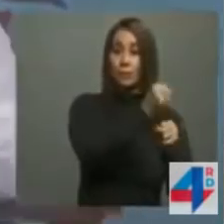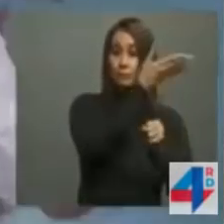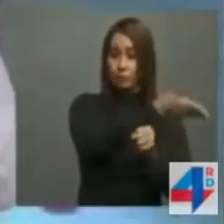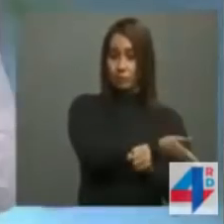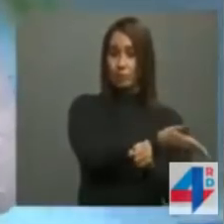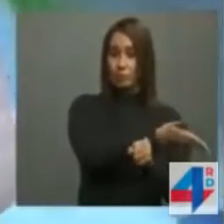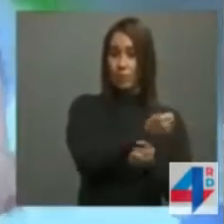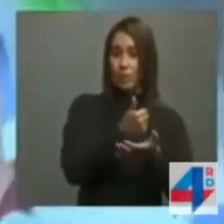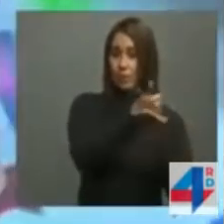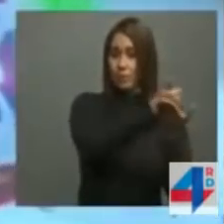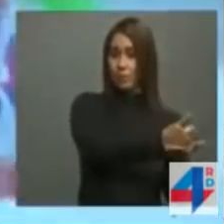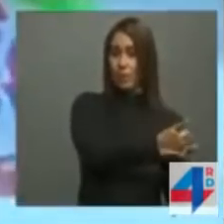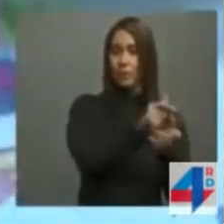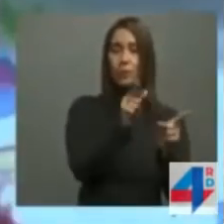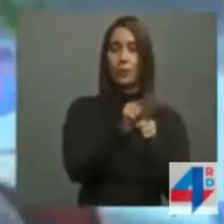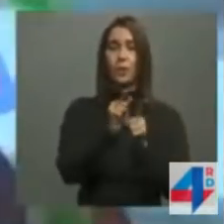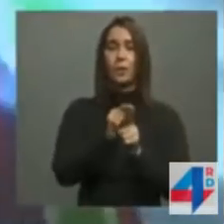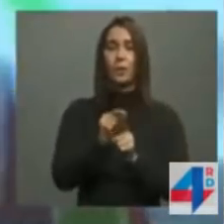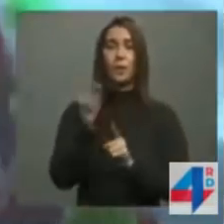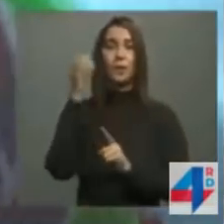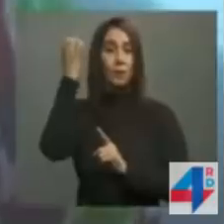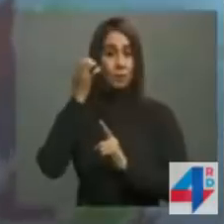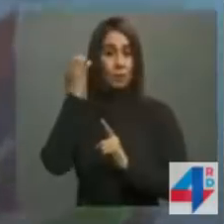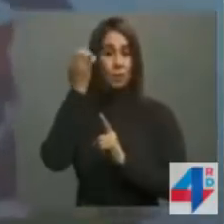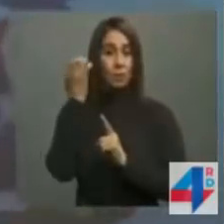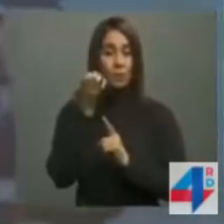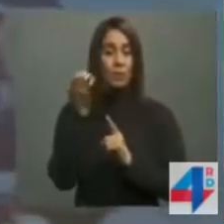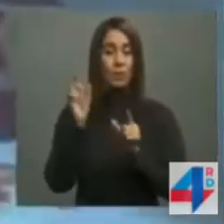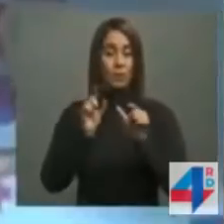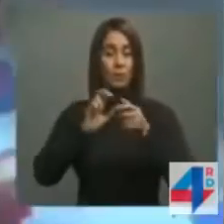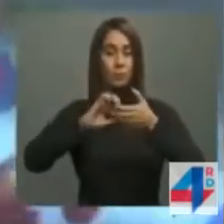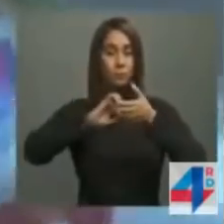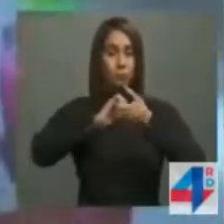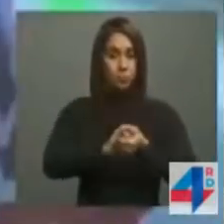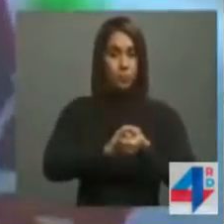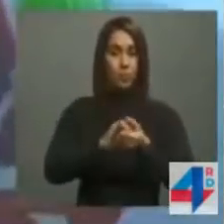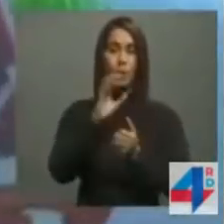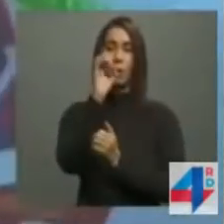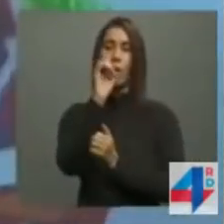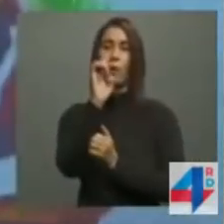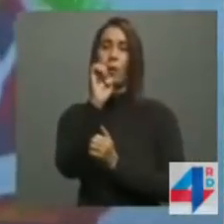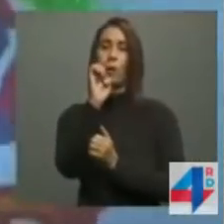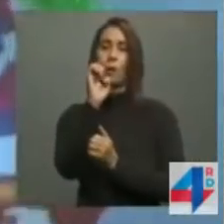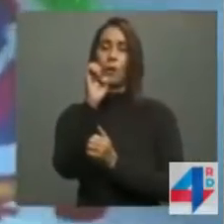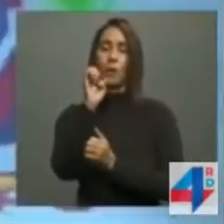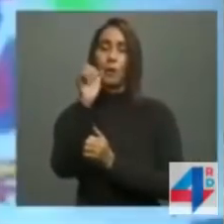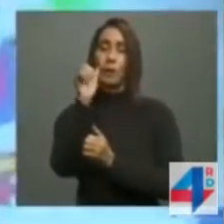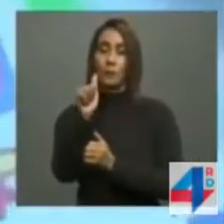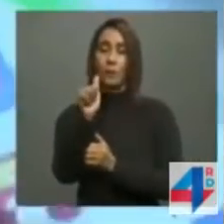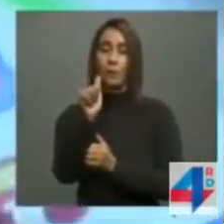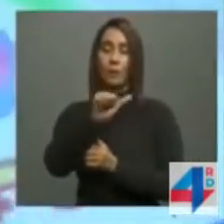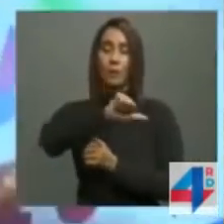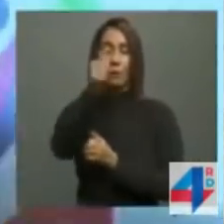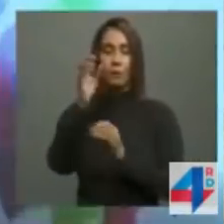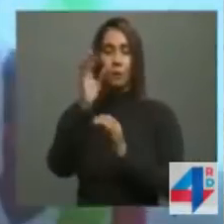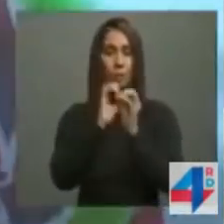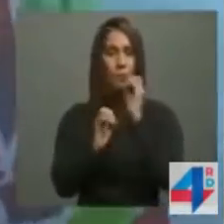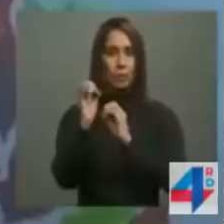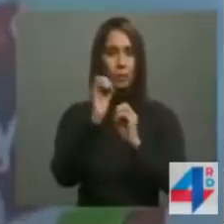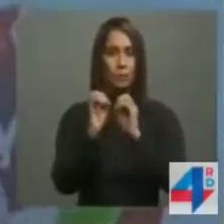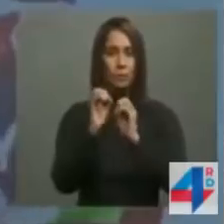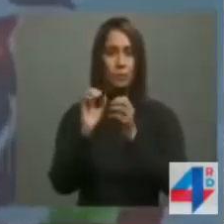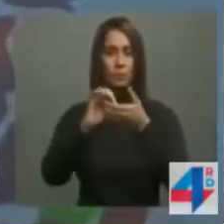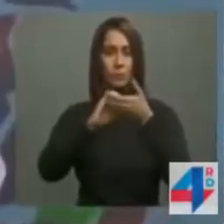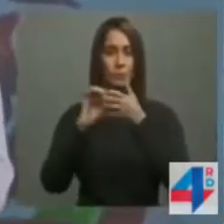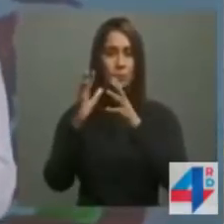también por el apoyo de la Unión Europea, la participación de la OEA y una mayor implicación de la Organización de